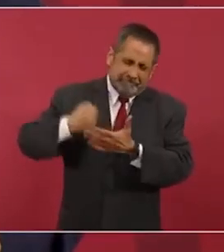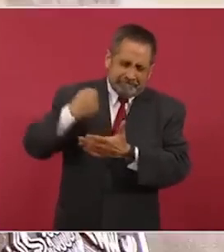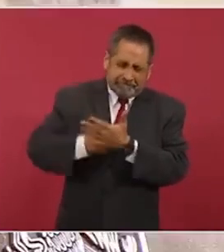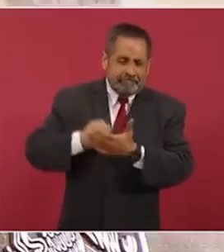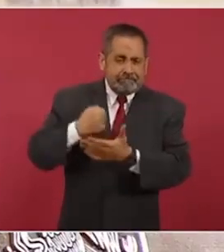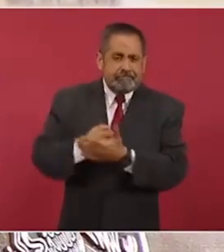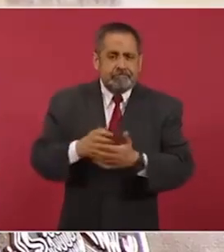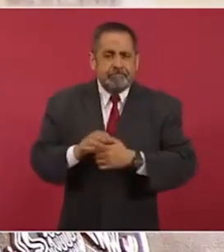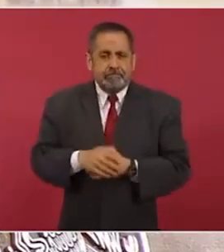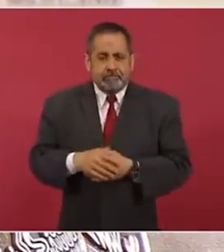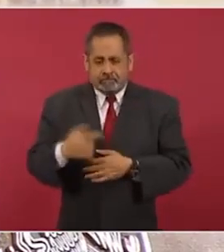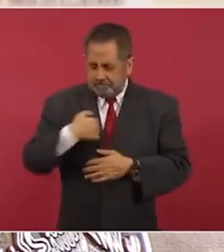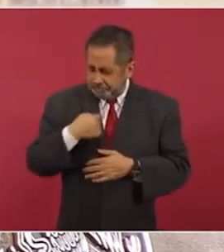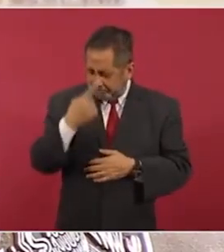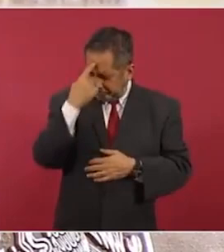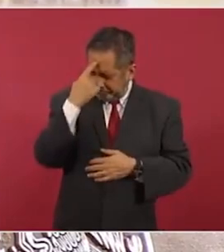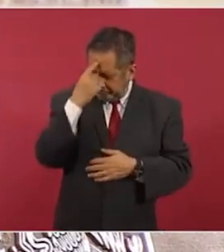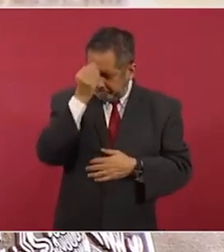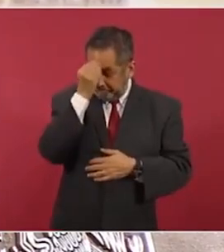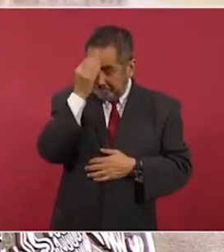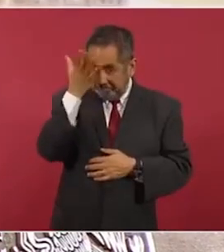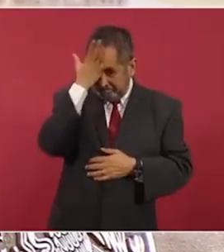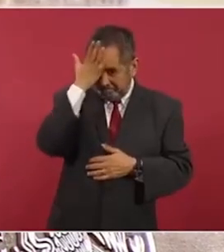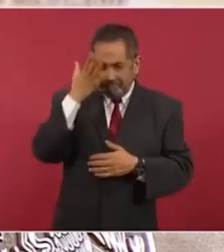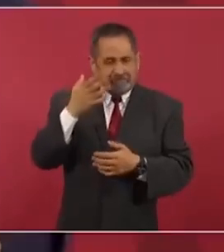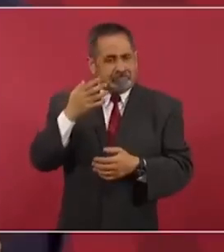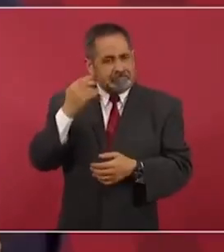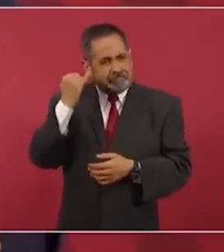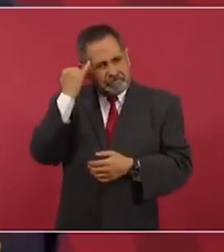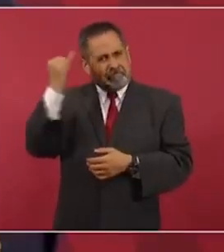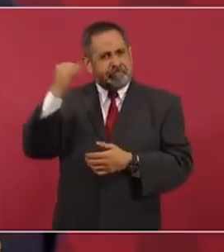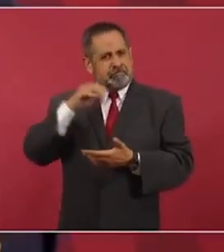ya tenía yo estas ideas